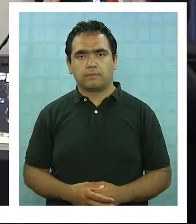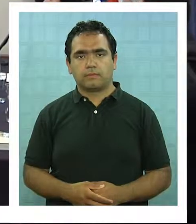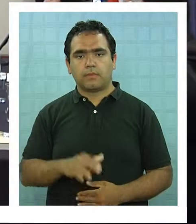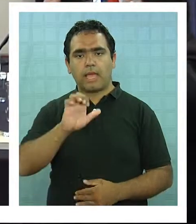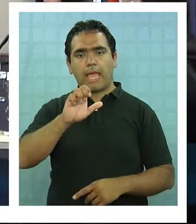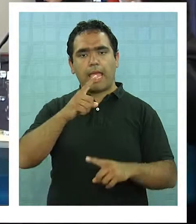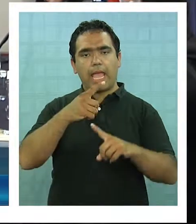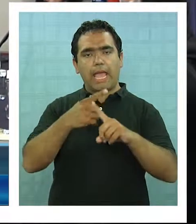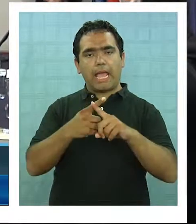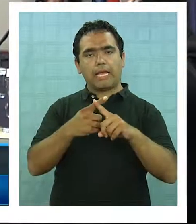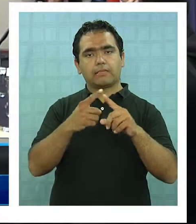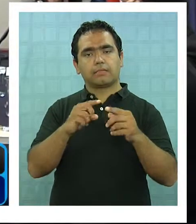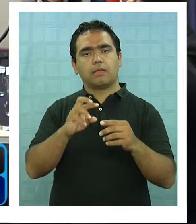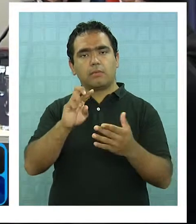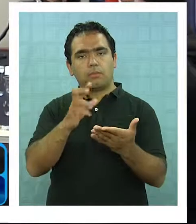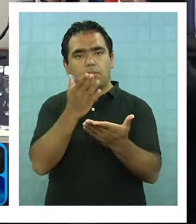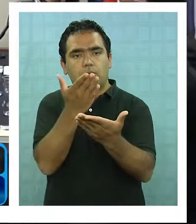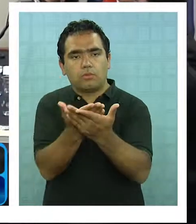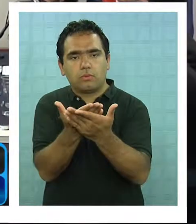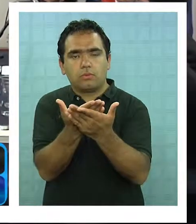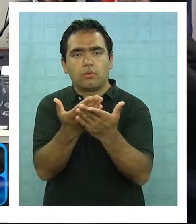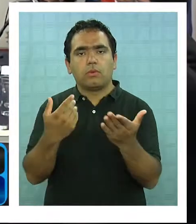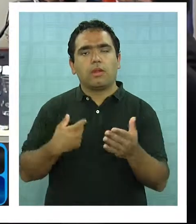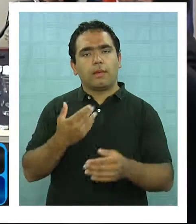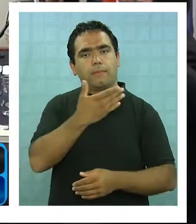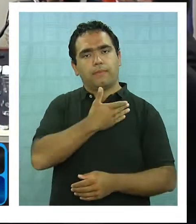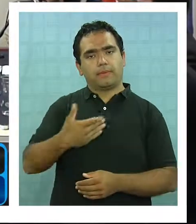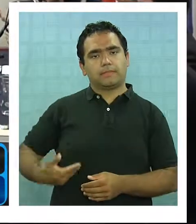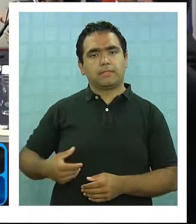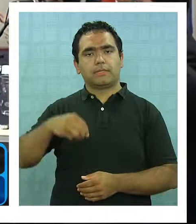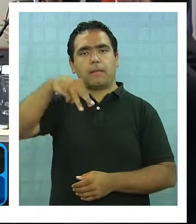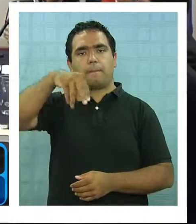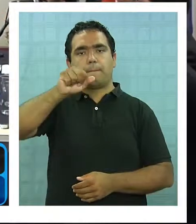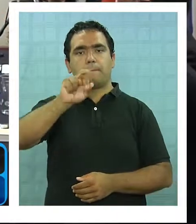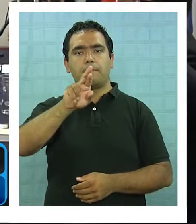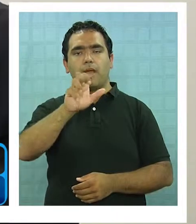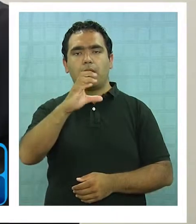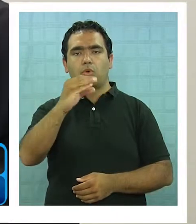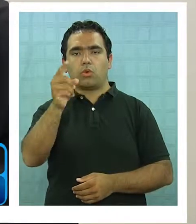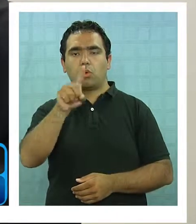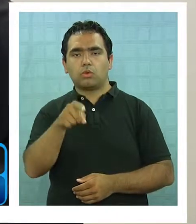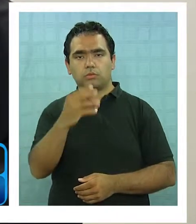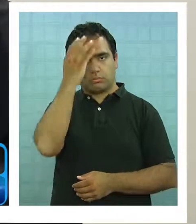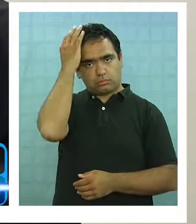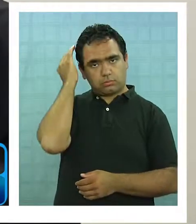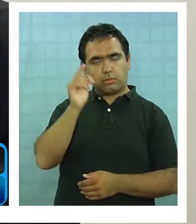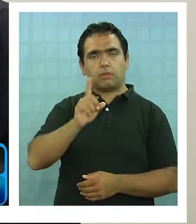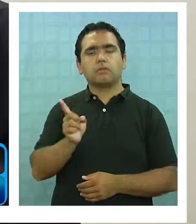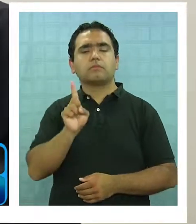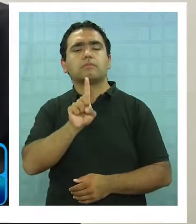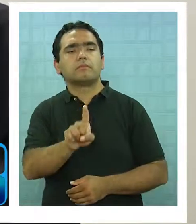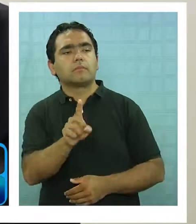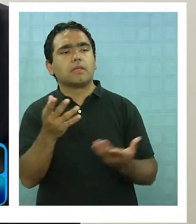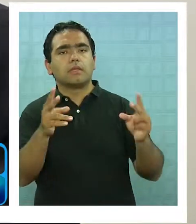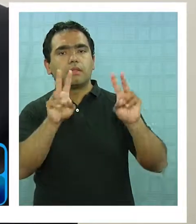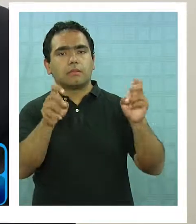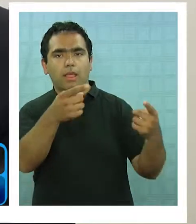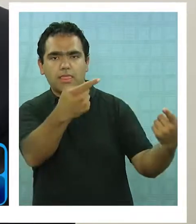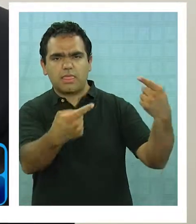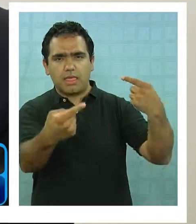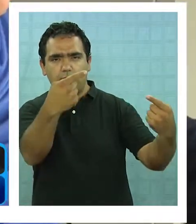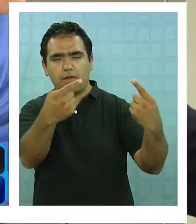El ex candidato presidencial Marco Enríquez Ominami estuvo de visita en la ciudad y evaluó el debate que se está